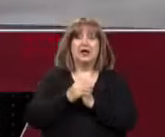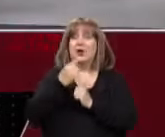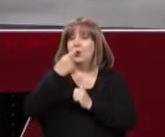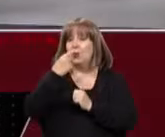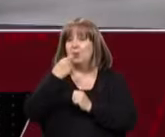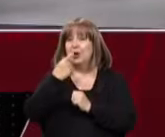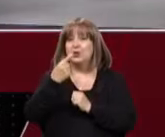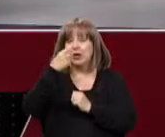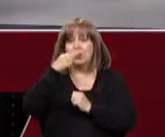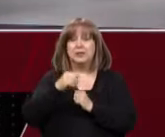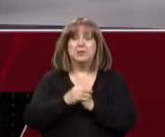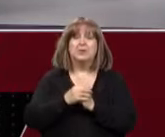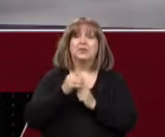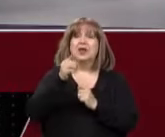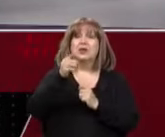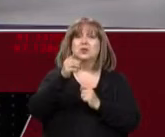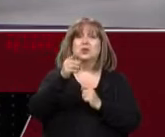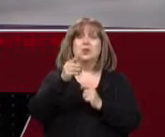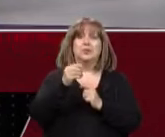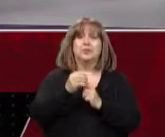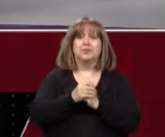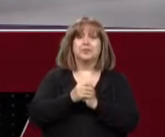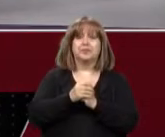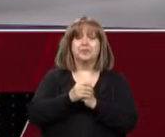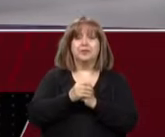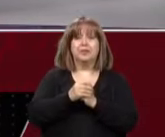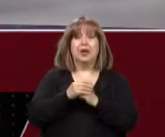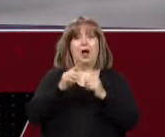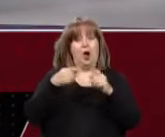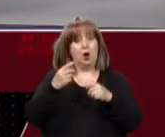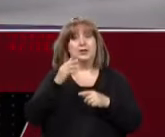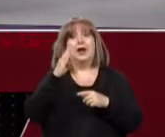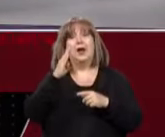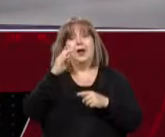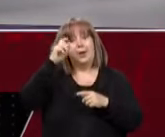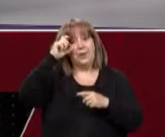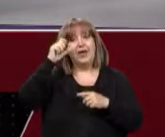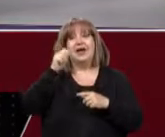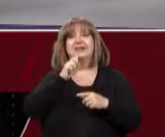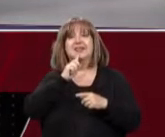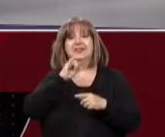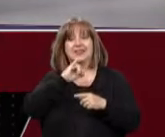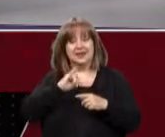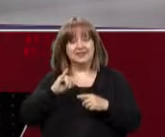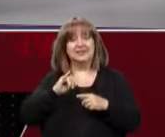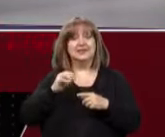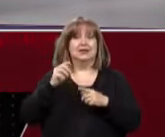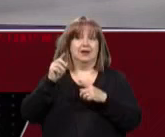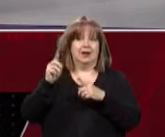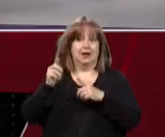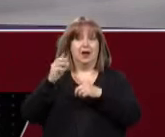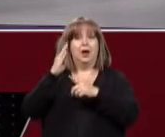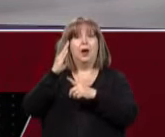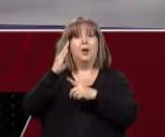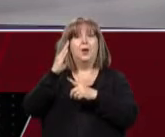la última. ¿Qué le responde a historiadores como, por ejemplo, Beatriz Bragoni, que ha sido muy solicitada en los últimos días, ha sido muy consultada,